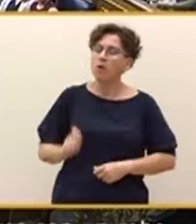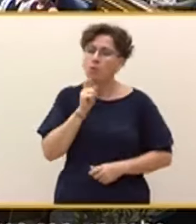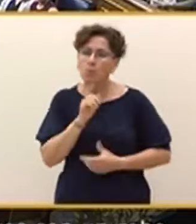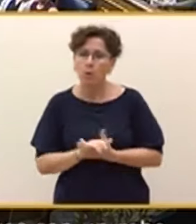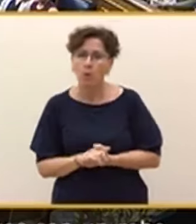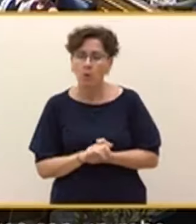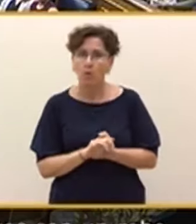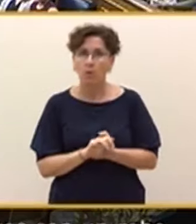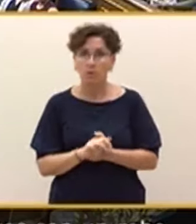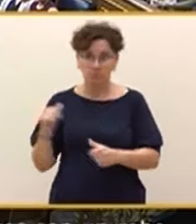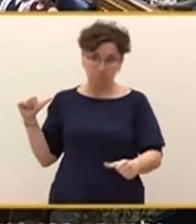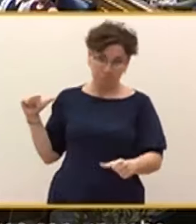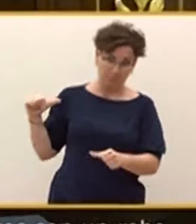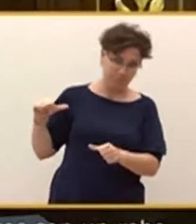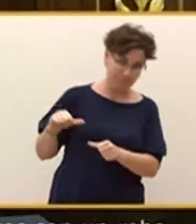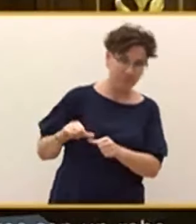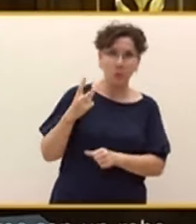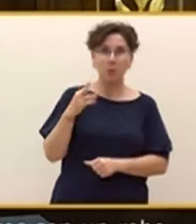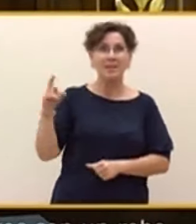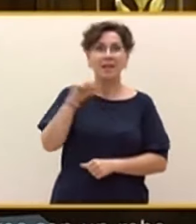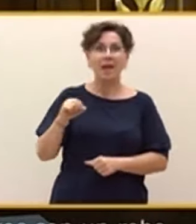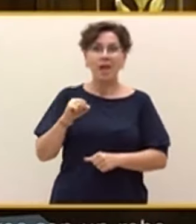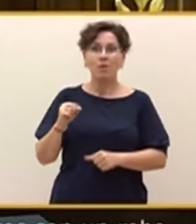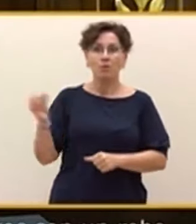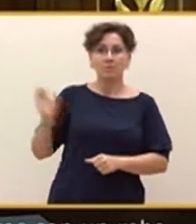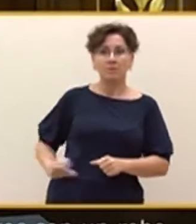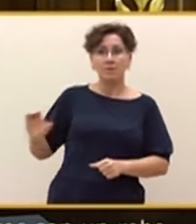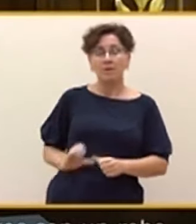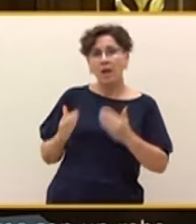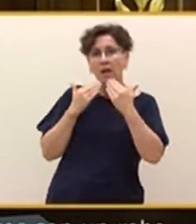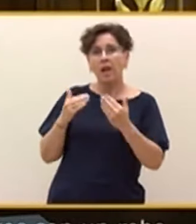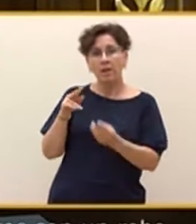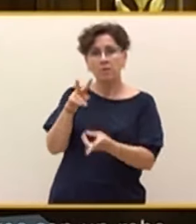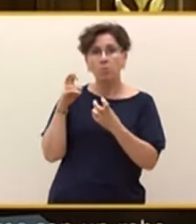Que lleva 20 años viviendo de los impuestos. ¿De qué va a vivir?